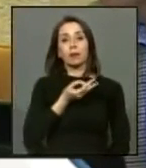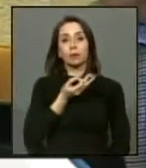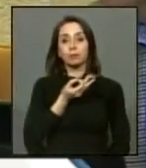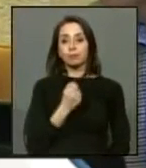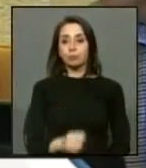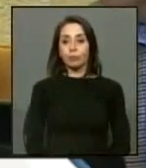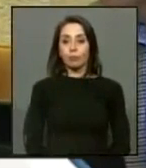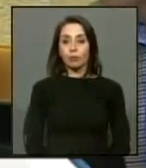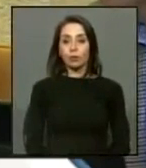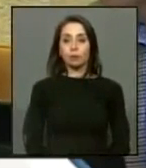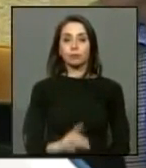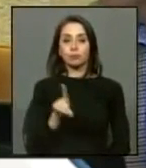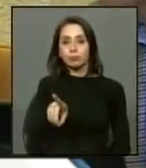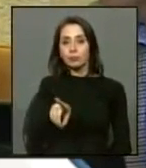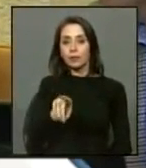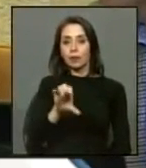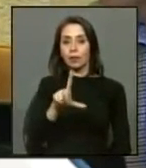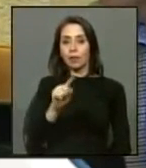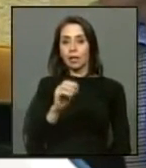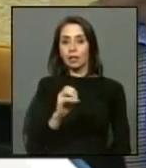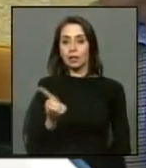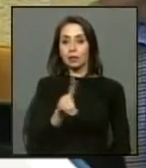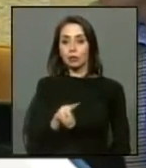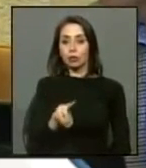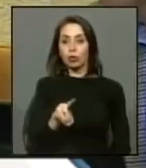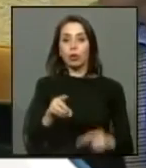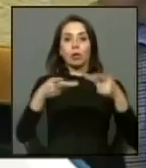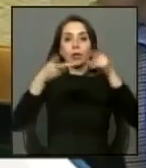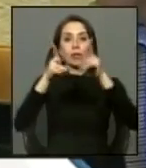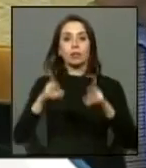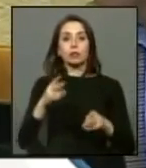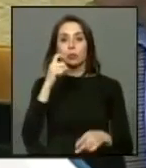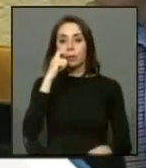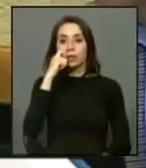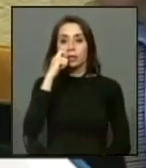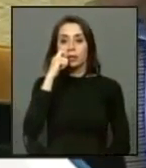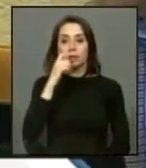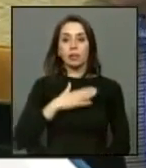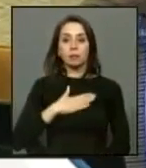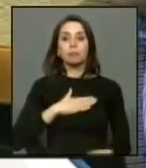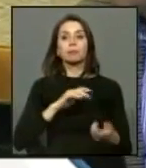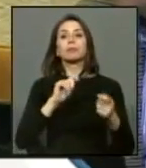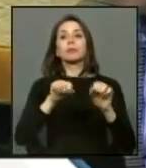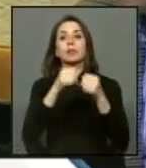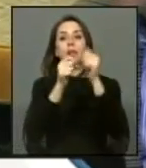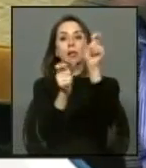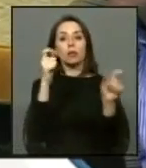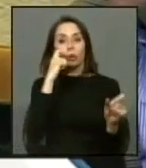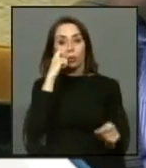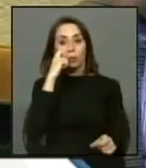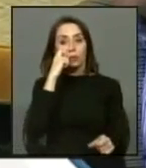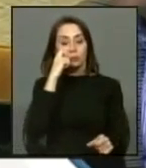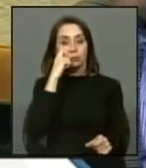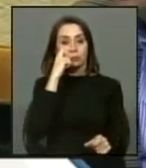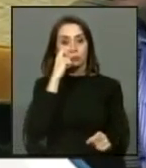los delitos de derechos humanos de lesa humanidad son